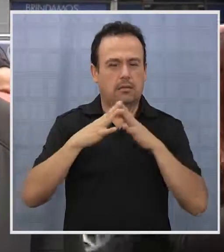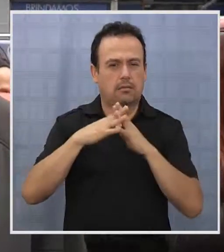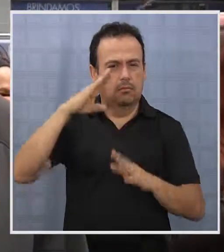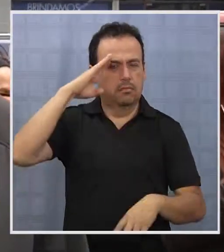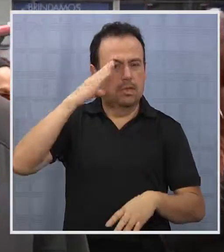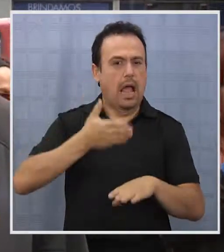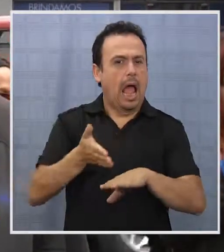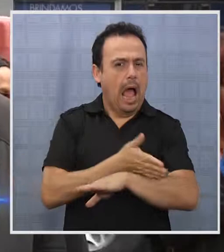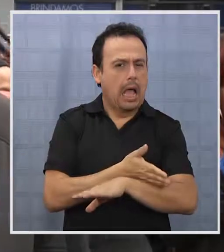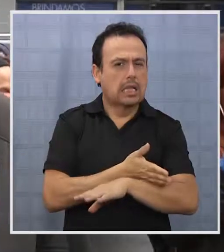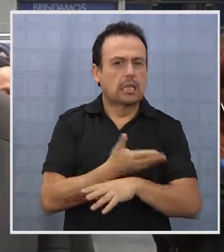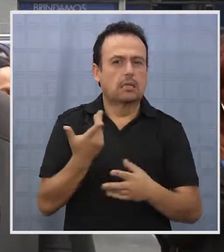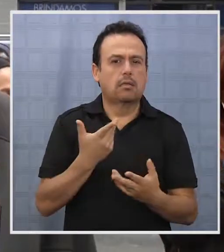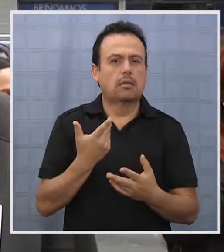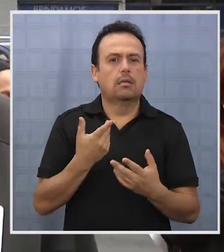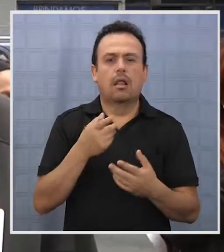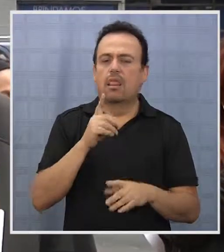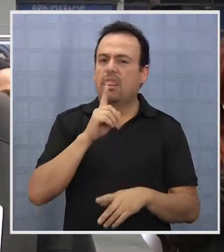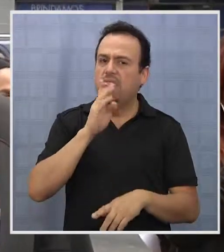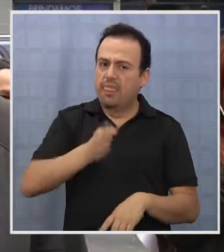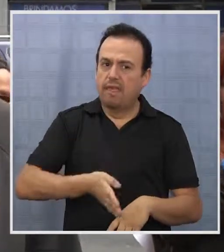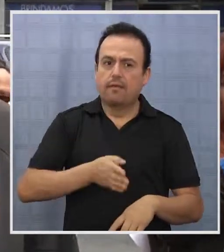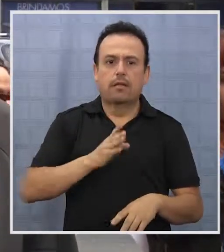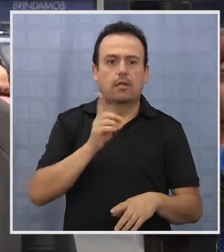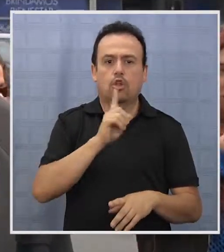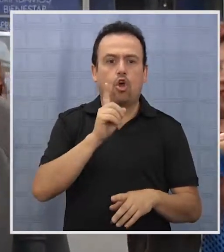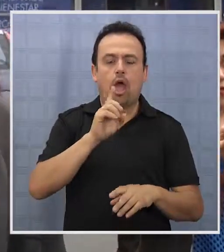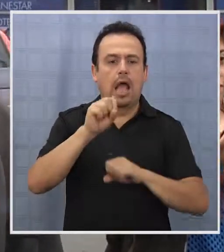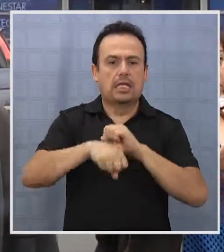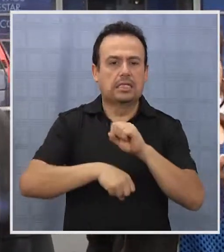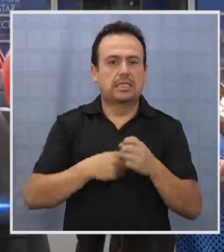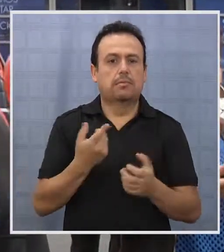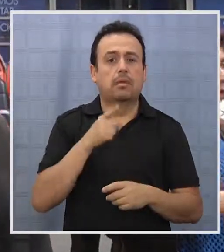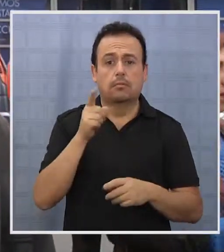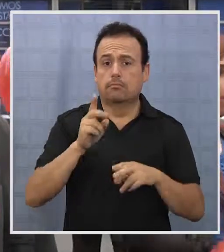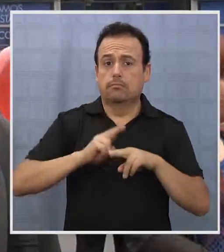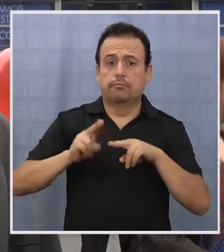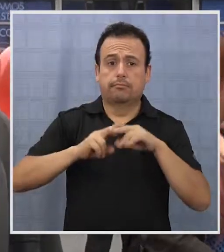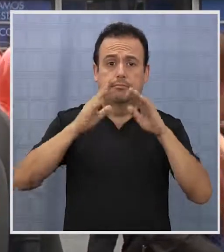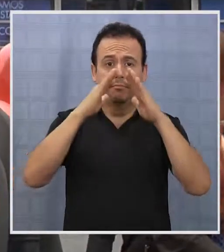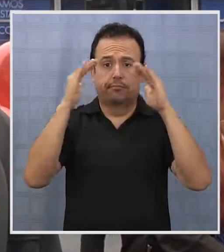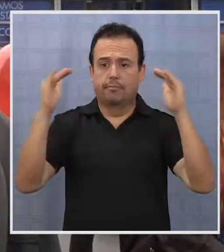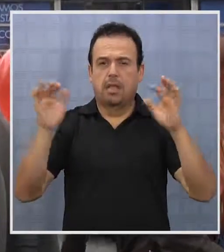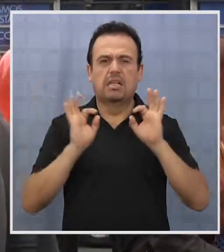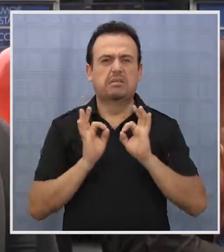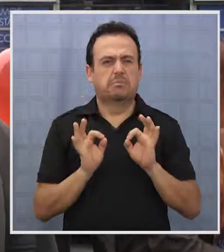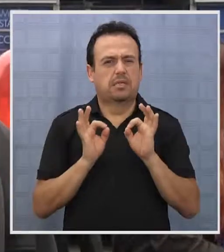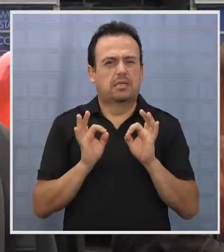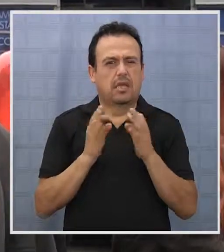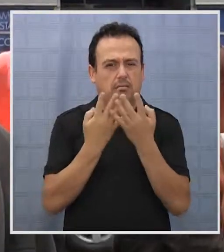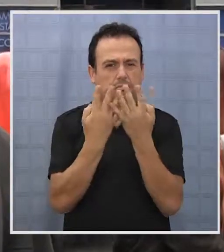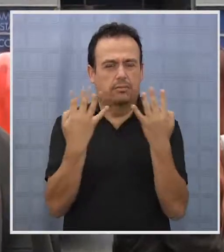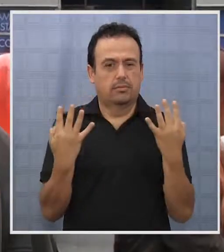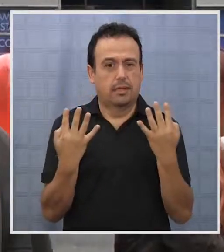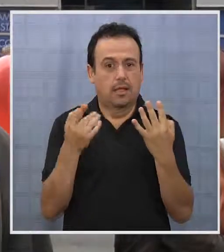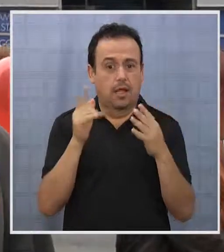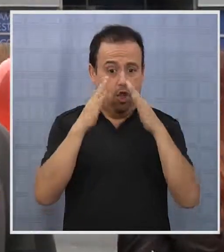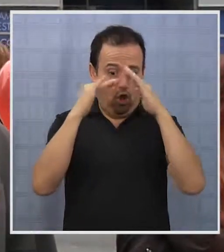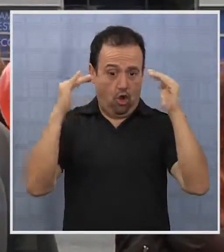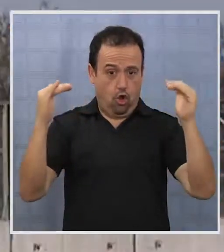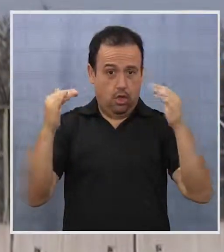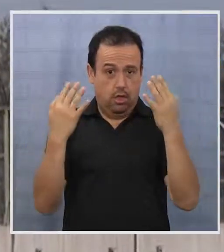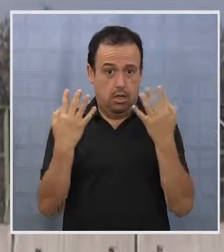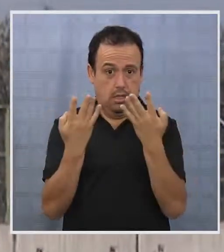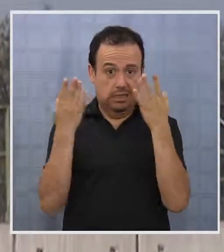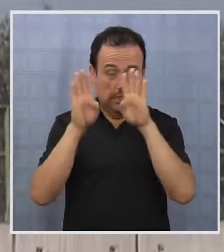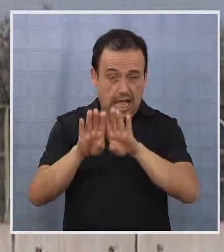que debió haberse rechazado, lamentablemente esos penales se crearon. Creo que haber cerrado el penal cordillera es